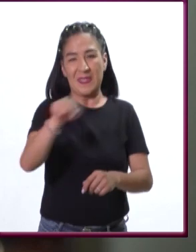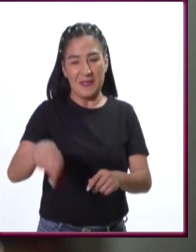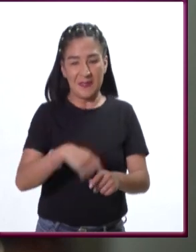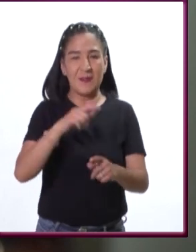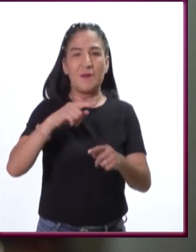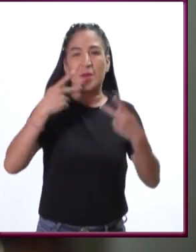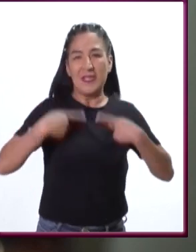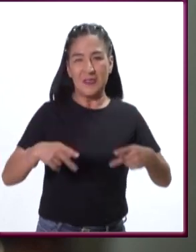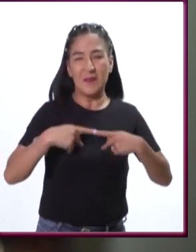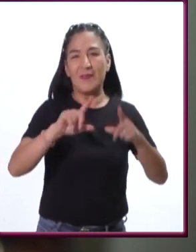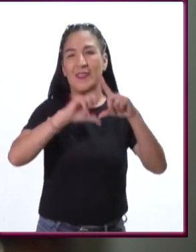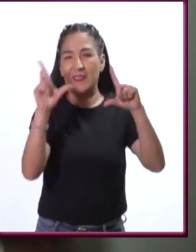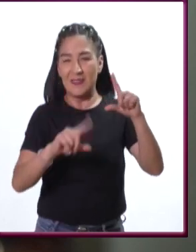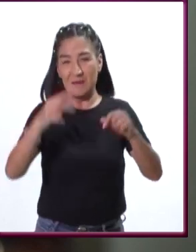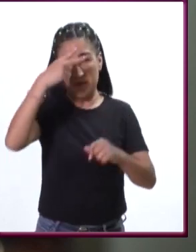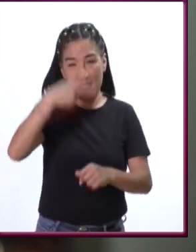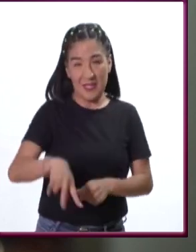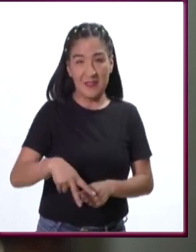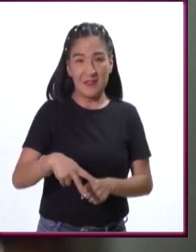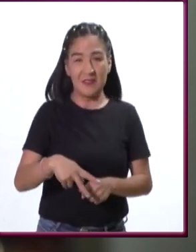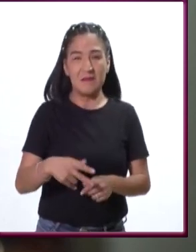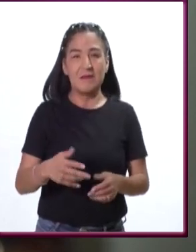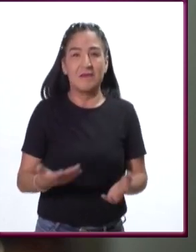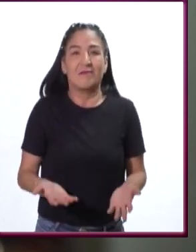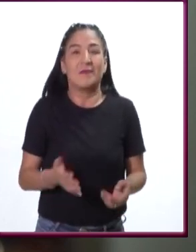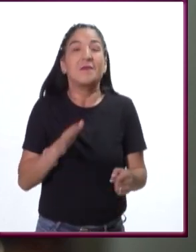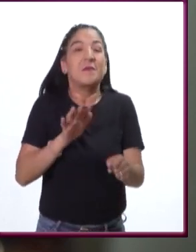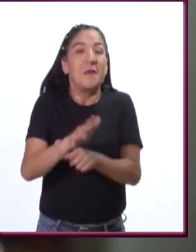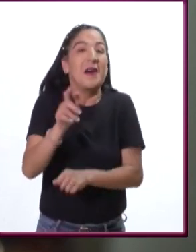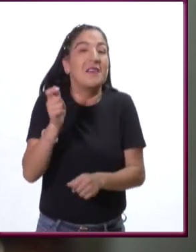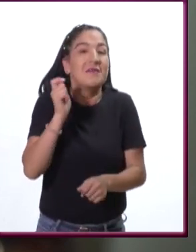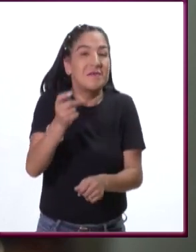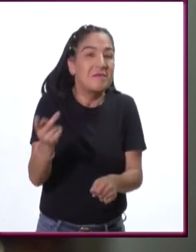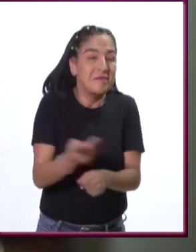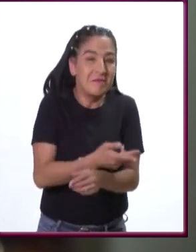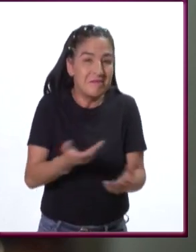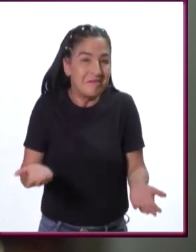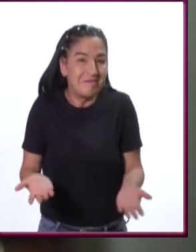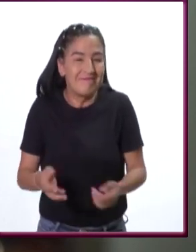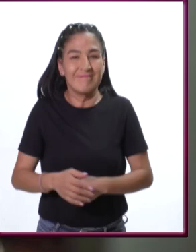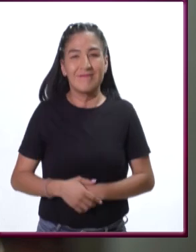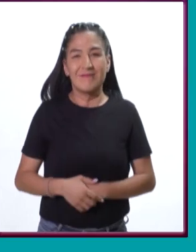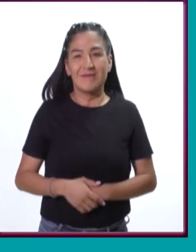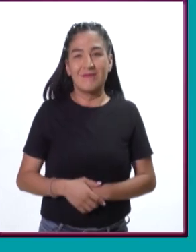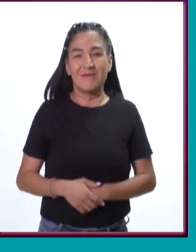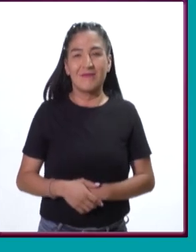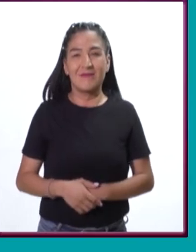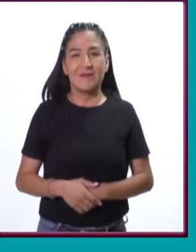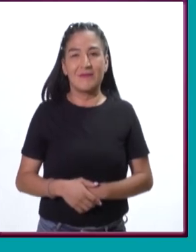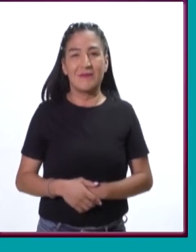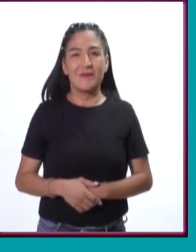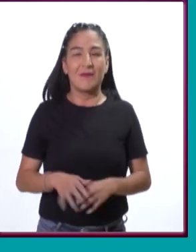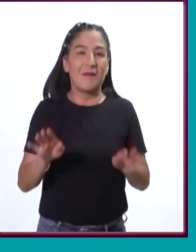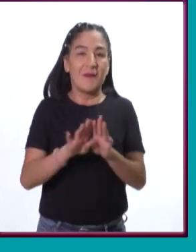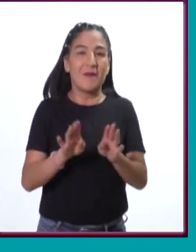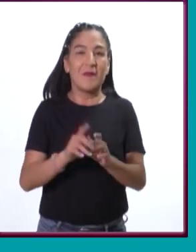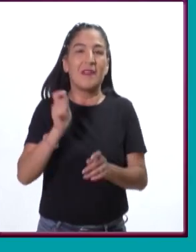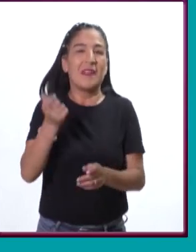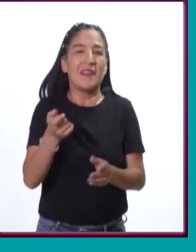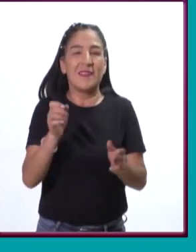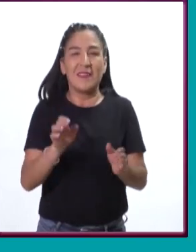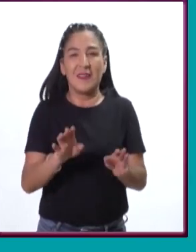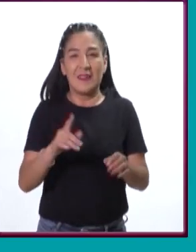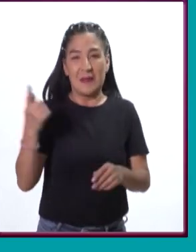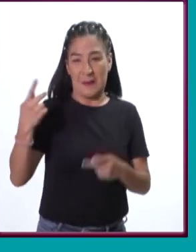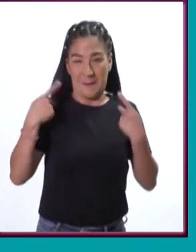¿Y qué escenarios crees que le esperan a nuestra flora mexicana las próximas décadas? Bueno, el escenario que les espera es que